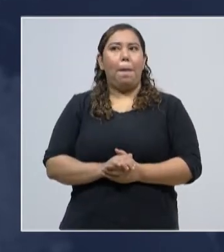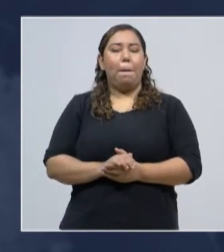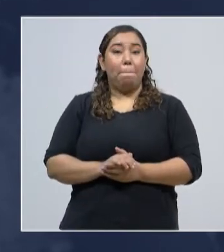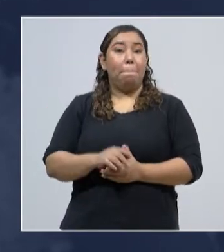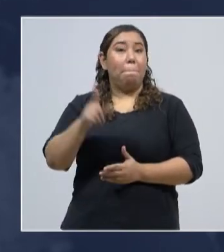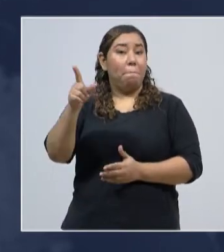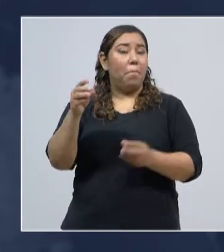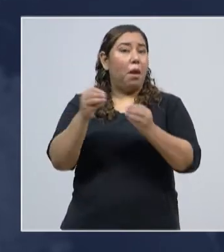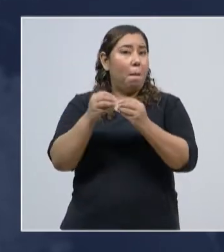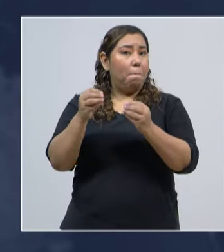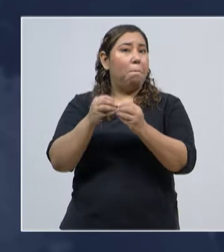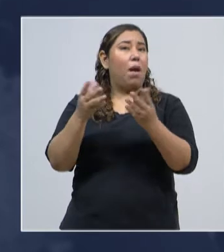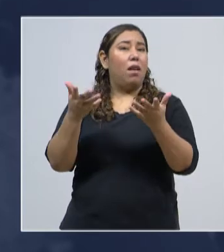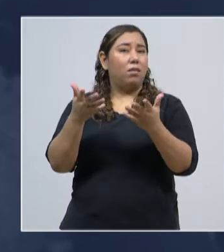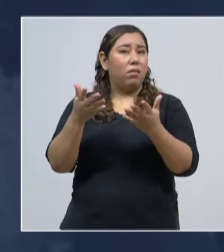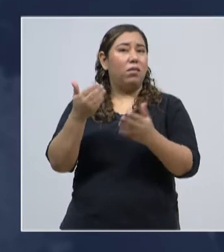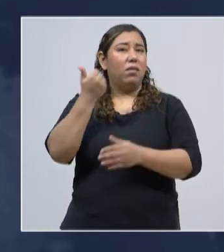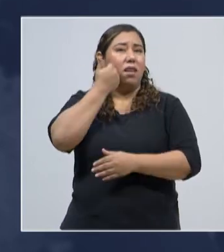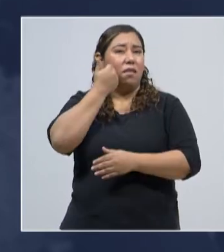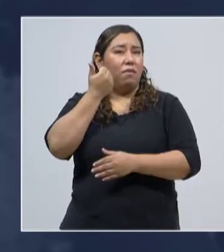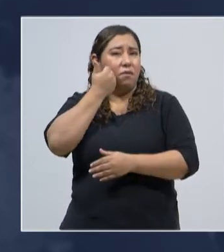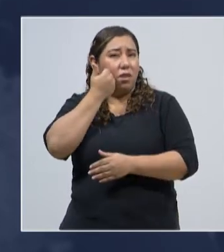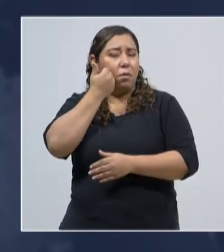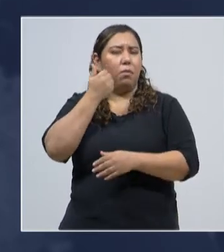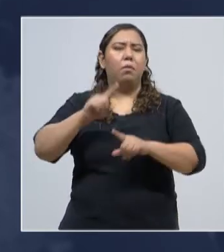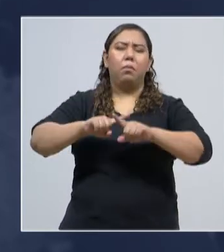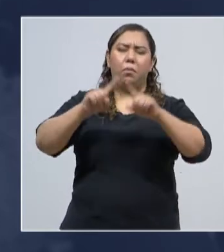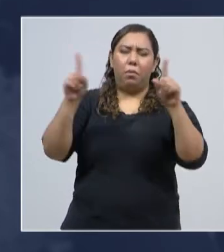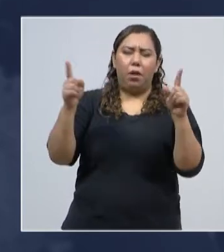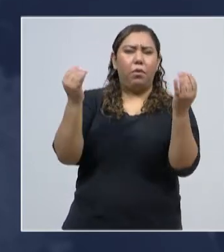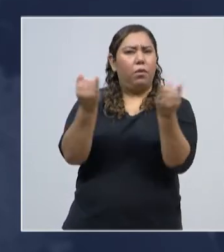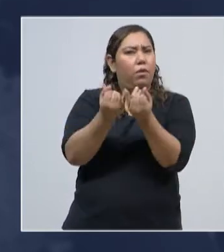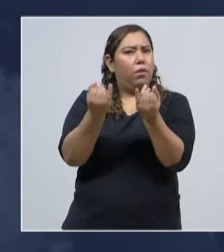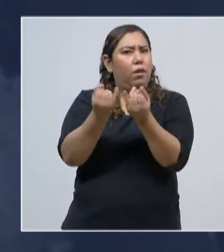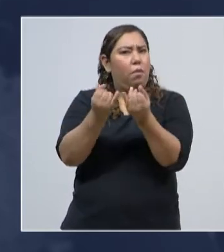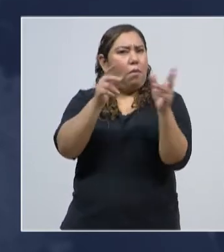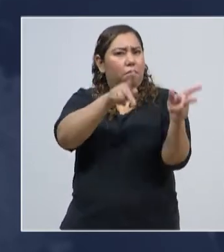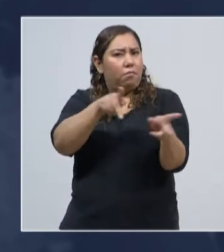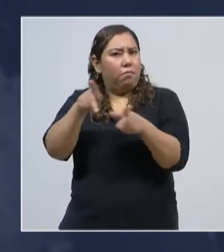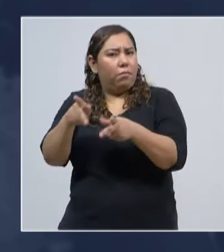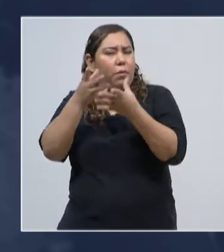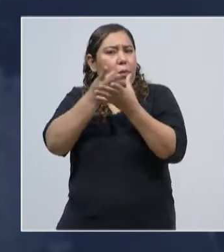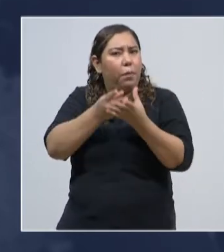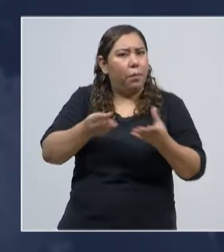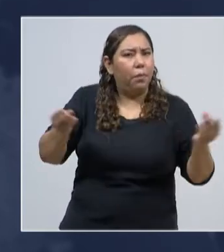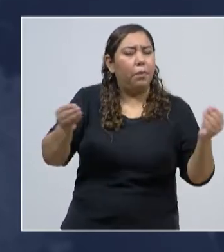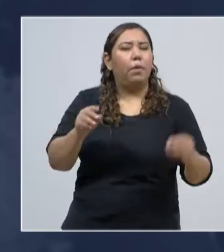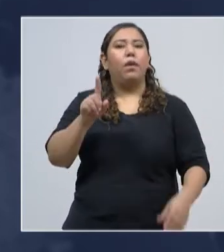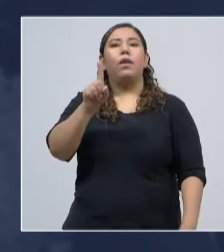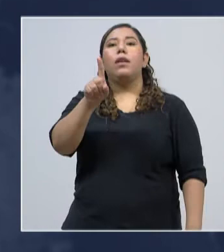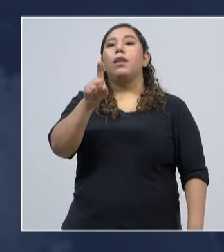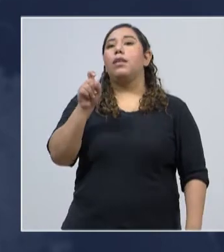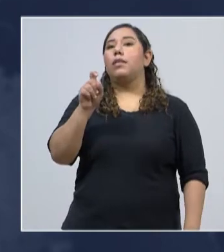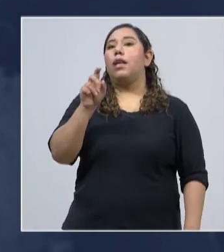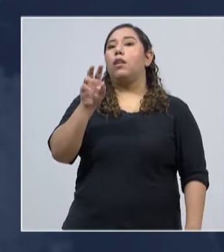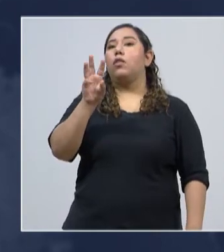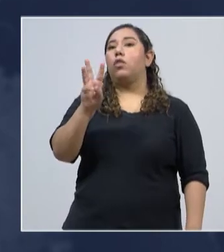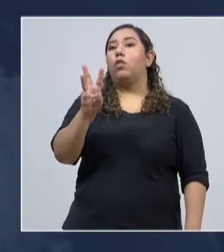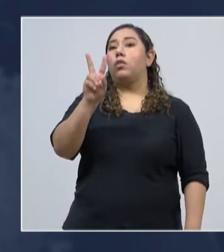departamentos más afectados, pero también donde se registra el mayor número de personas recuperadas. 162